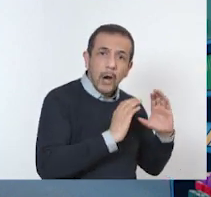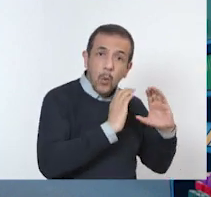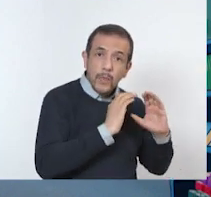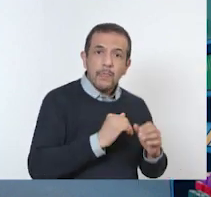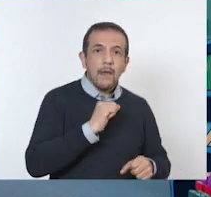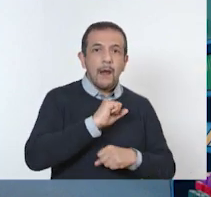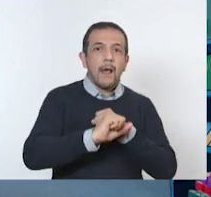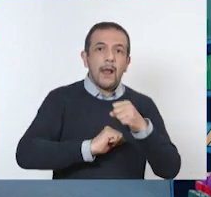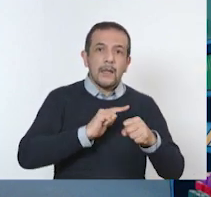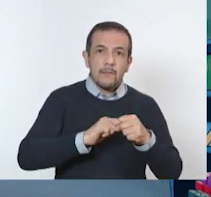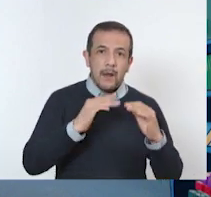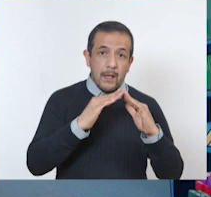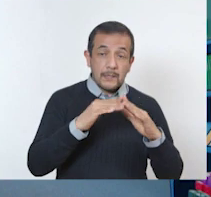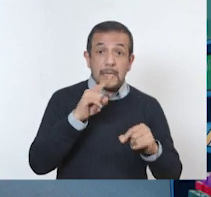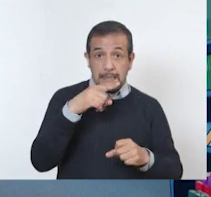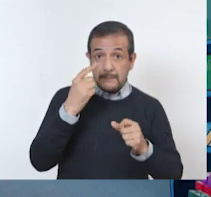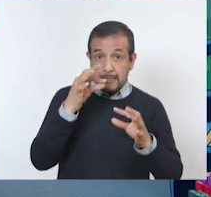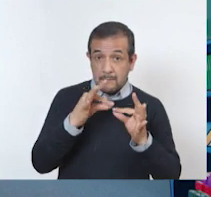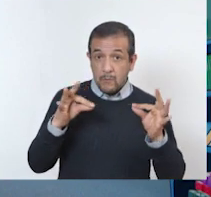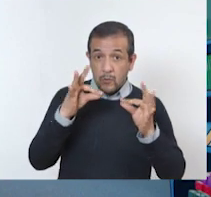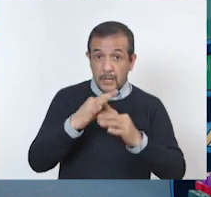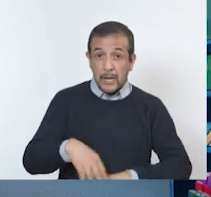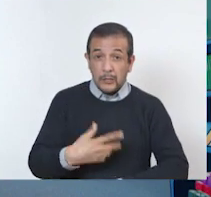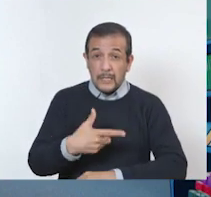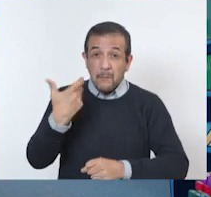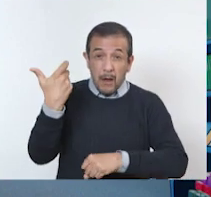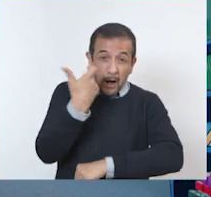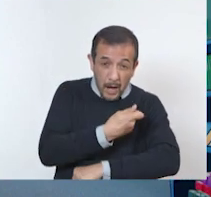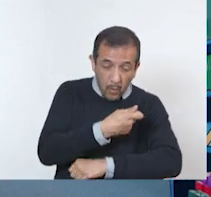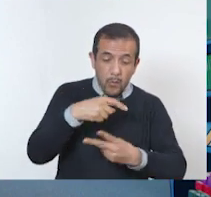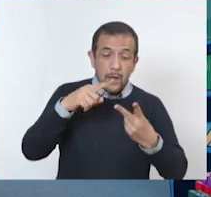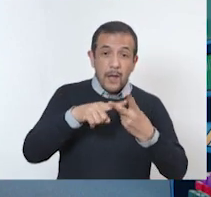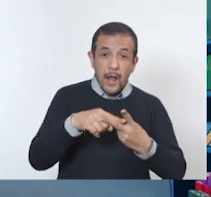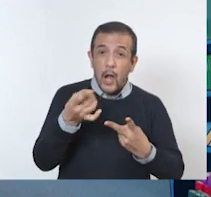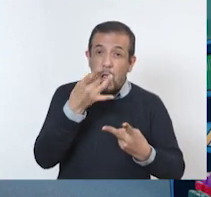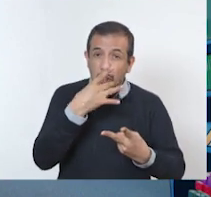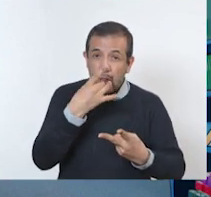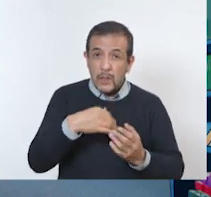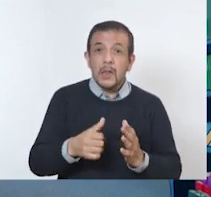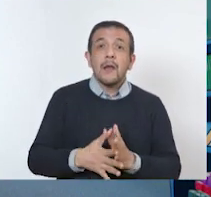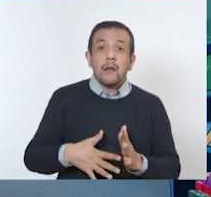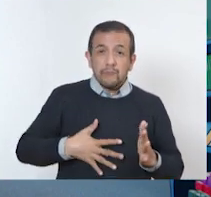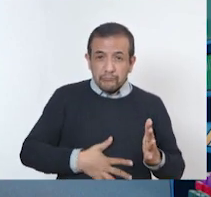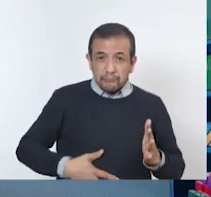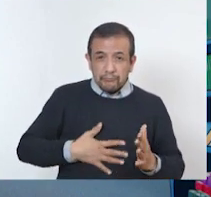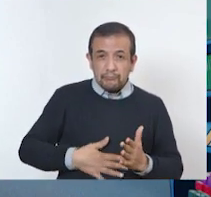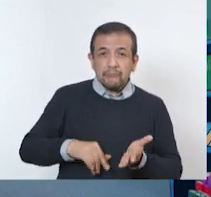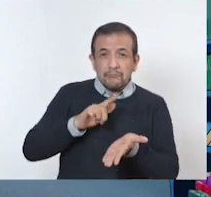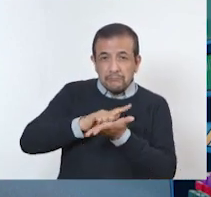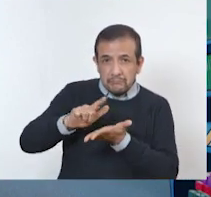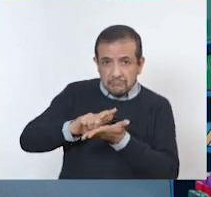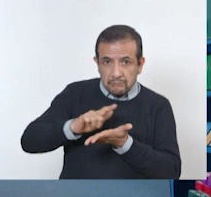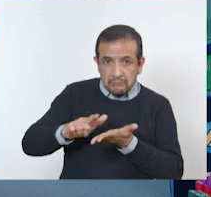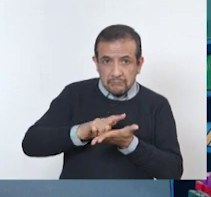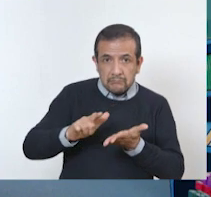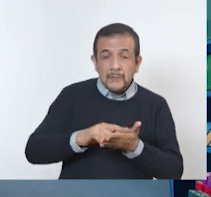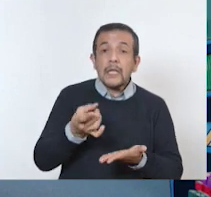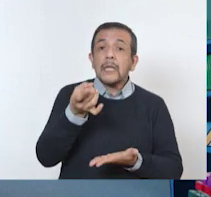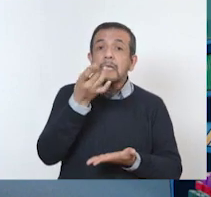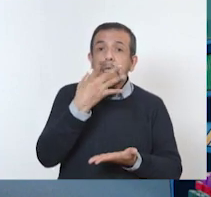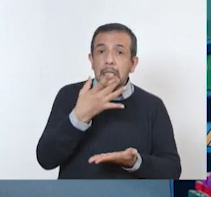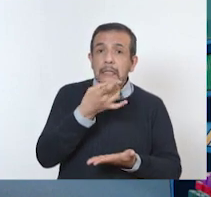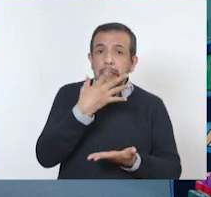que es cuidarlos, vacunarlos, desparasitarlos y darles medicina si se enferman. Que estén